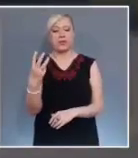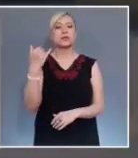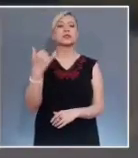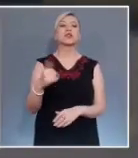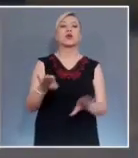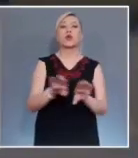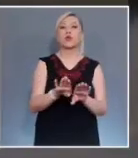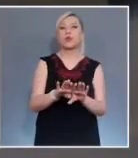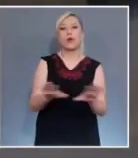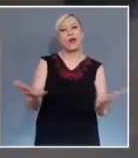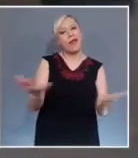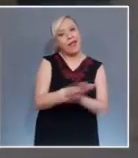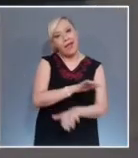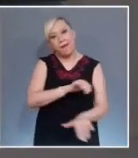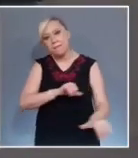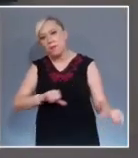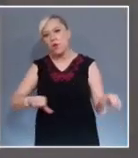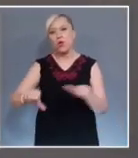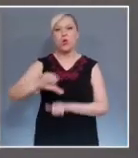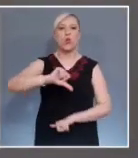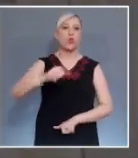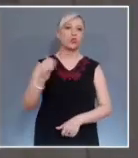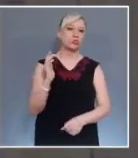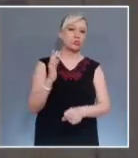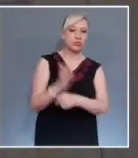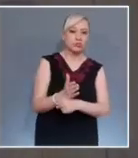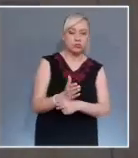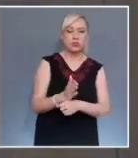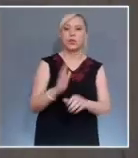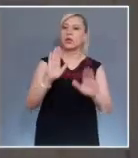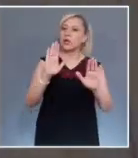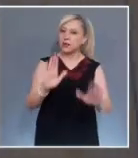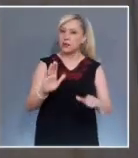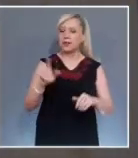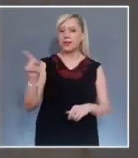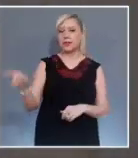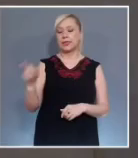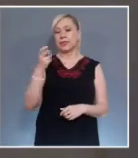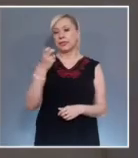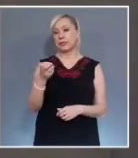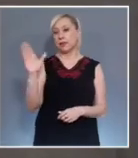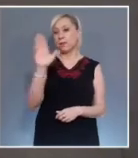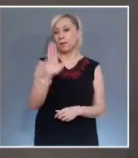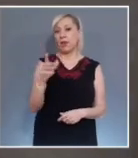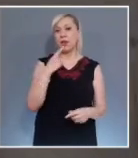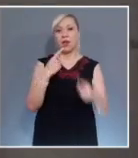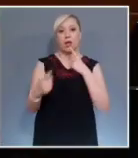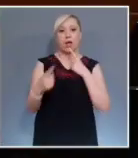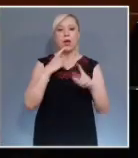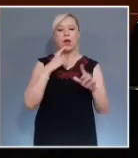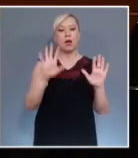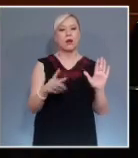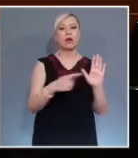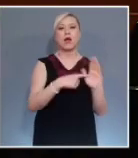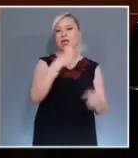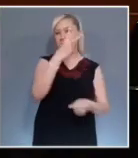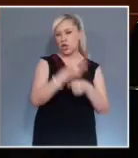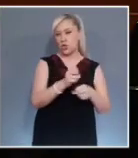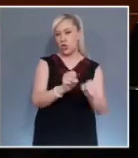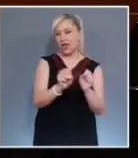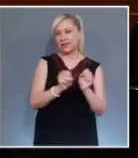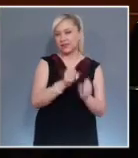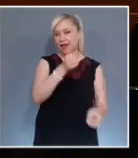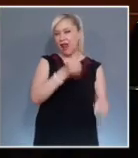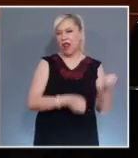De la lista de asuntos que resolverían las salas de la Corte en su sesión de este miércoles destacan de la segunda sala de la Corte, el